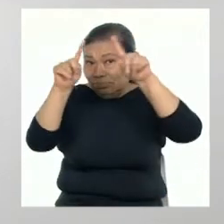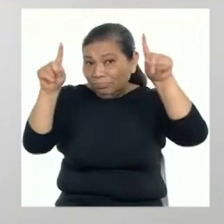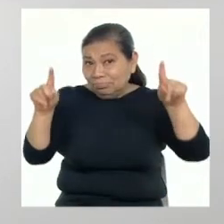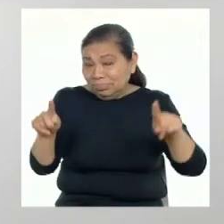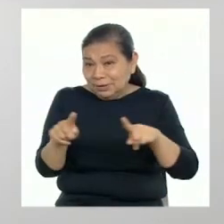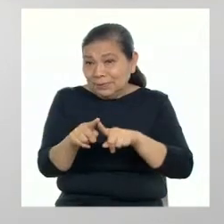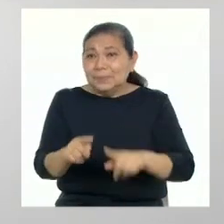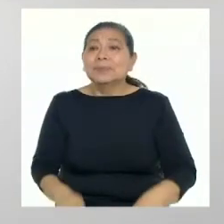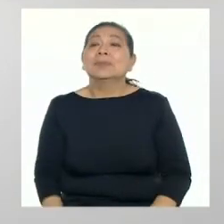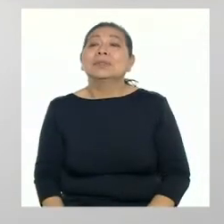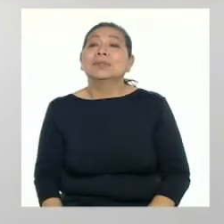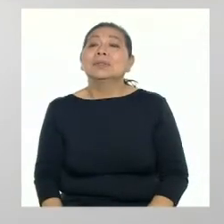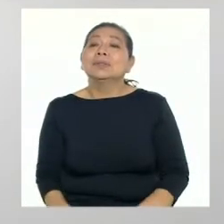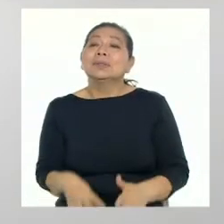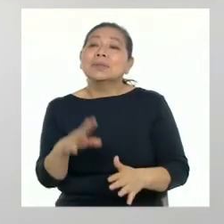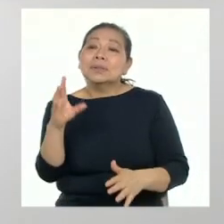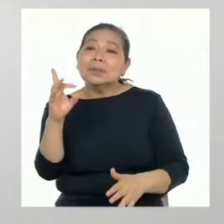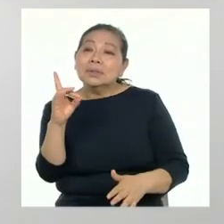técnica DAFO.